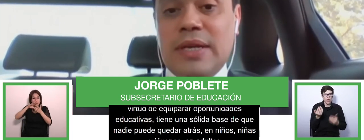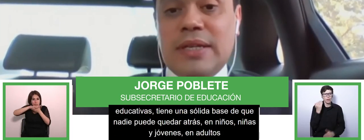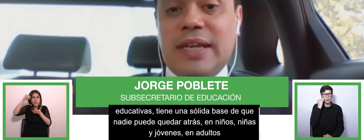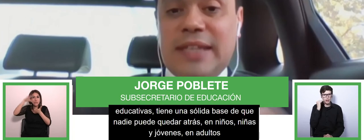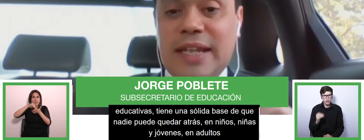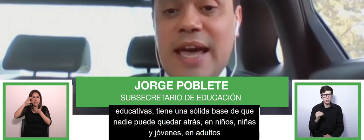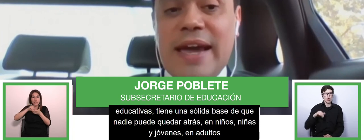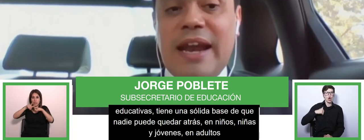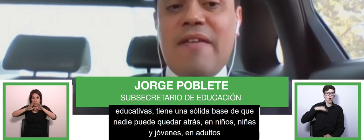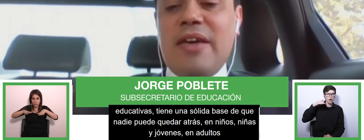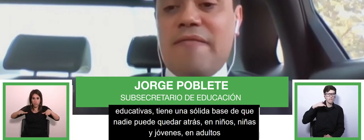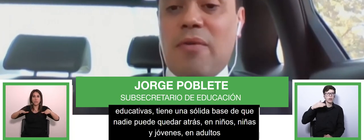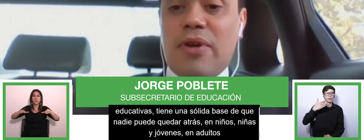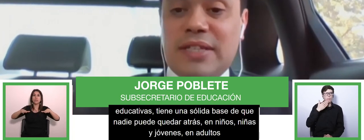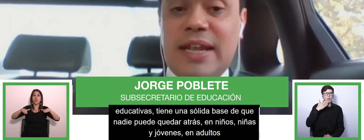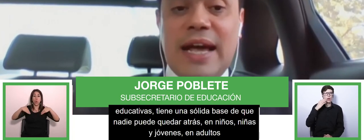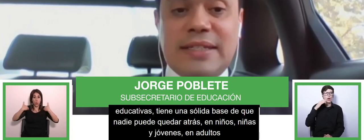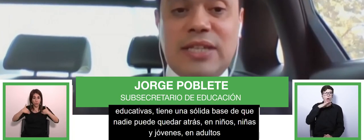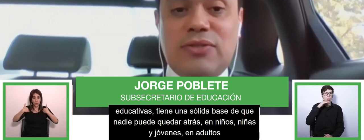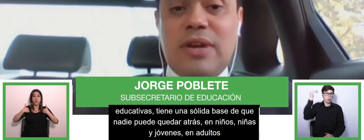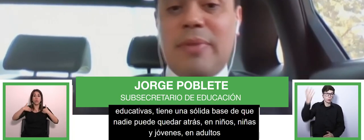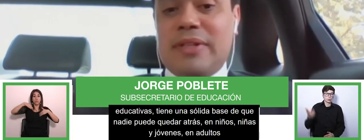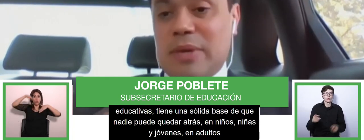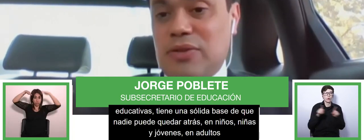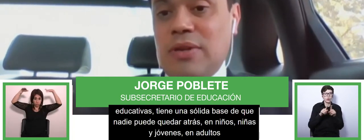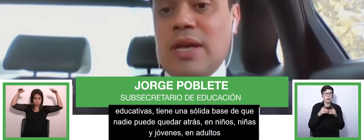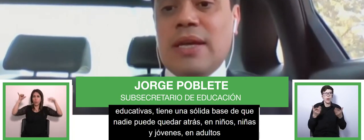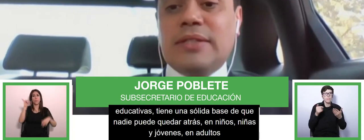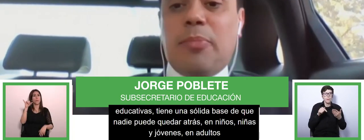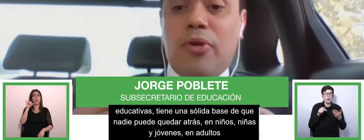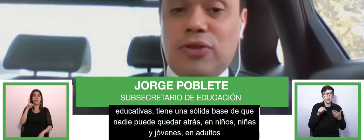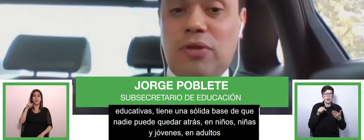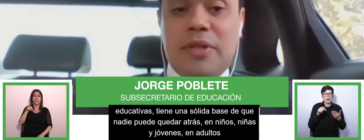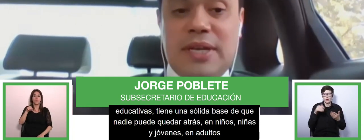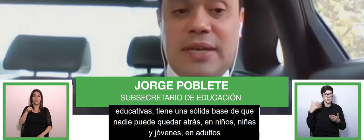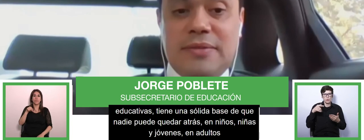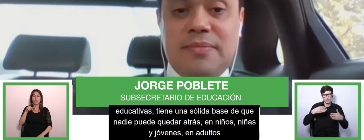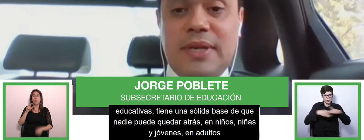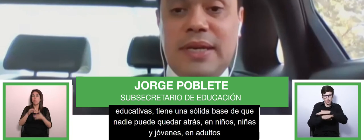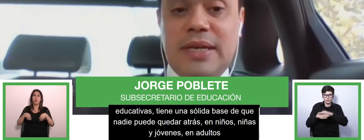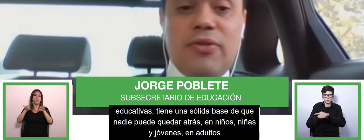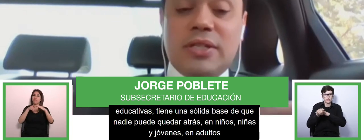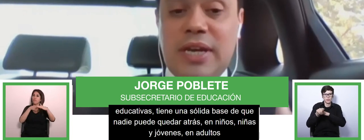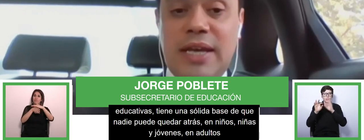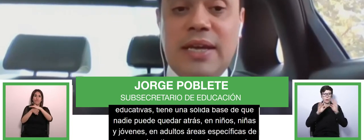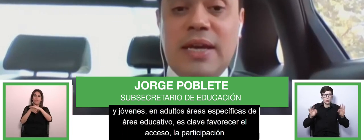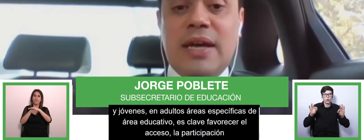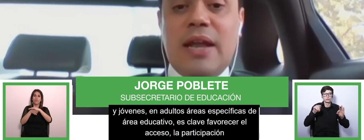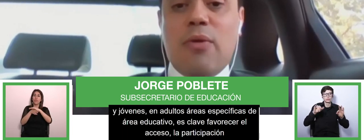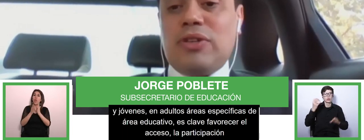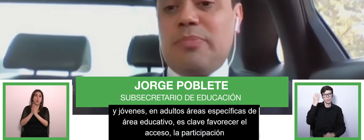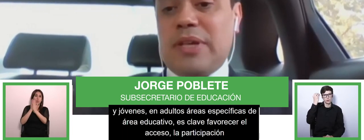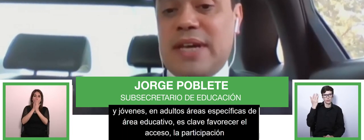y en esta tarea es clave favorecer el acceso la participación y el progreso de los aprendizajes hoy en Chile